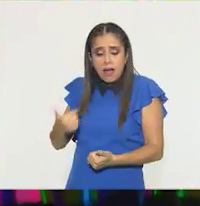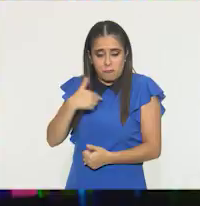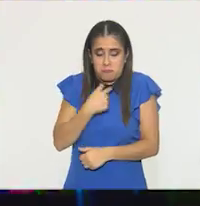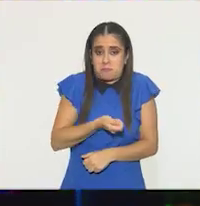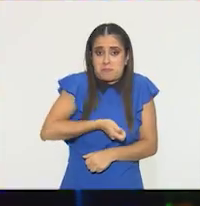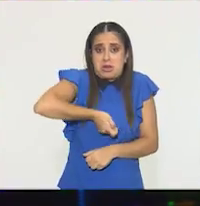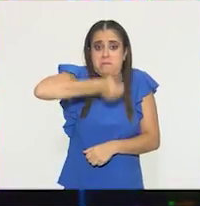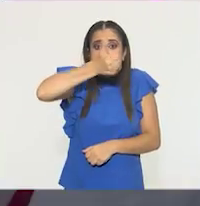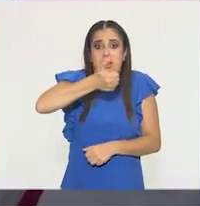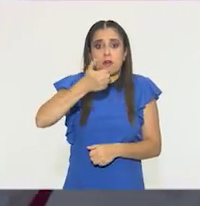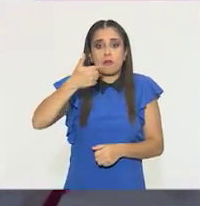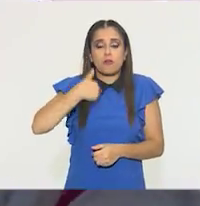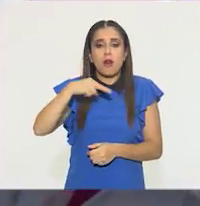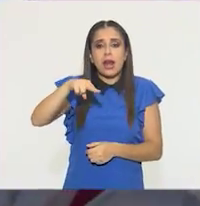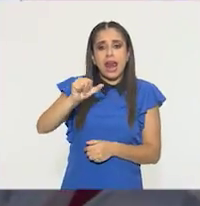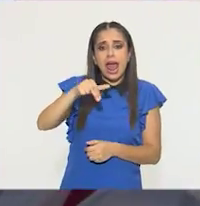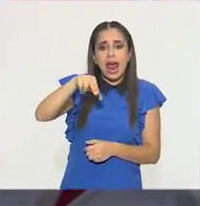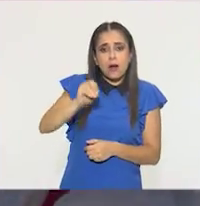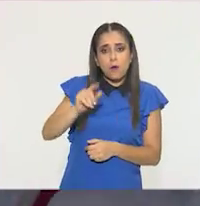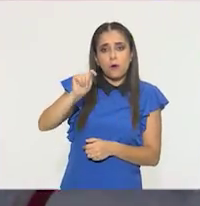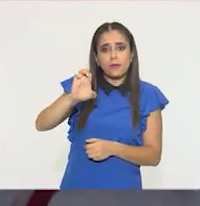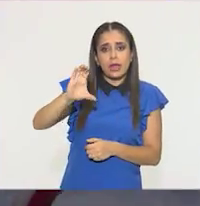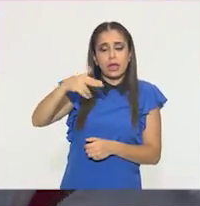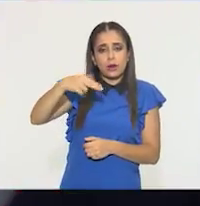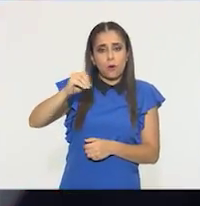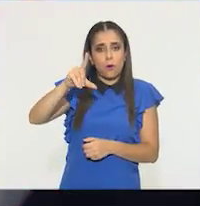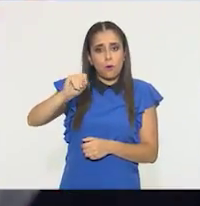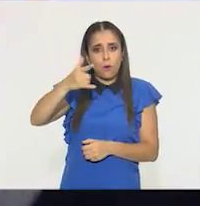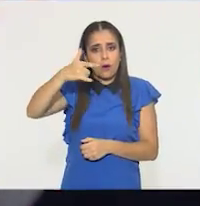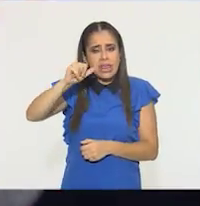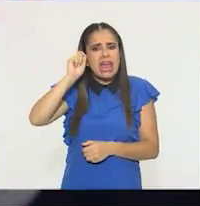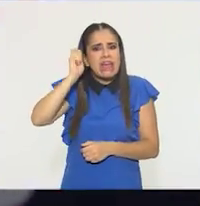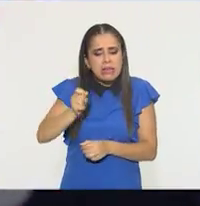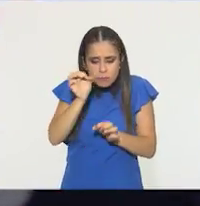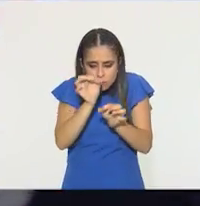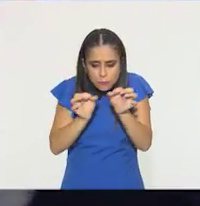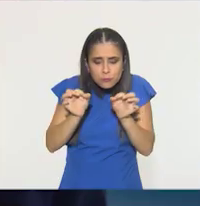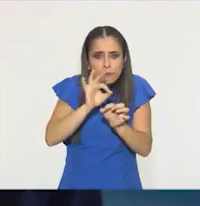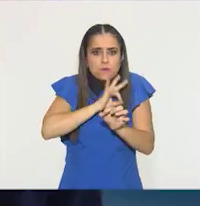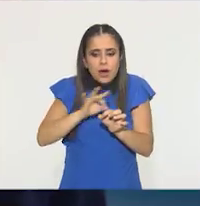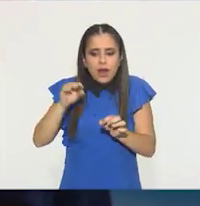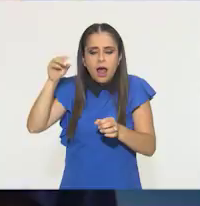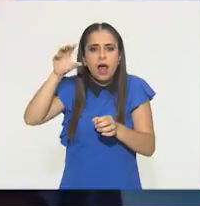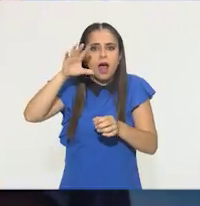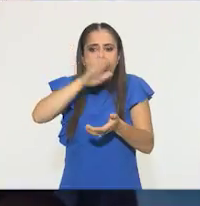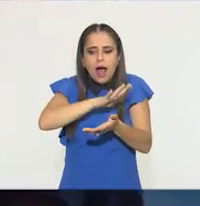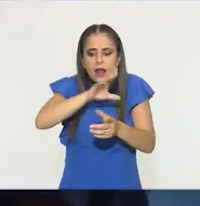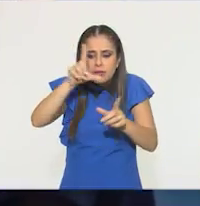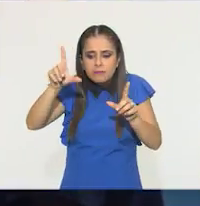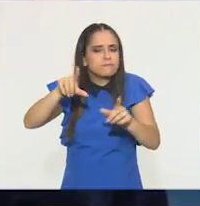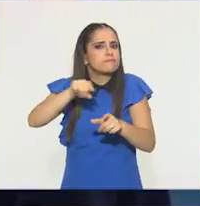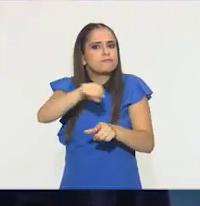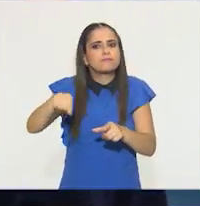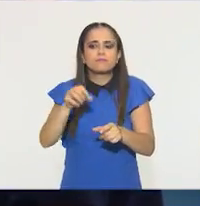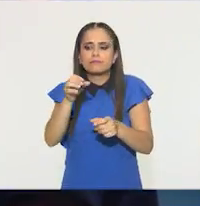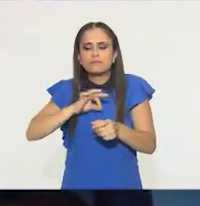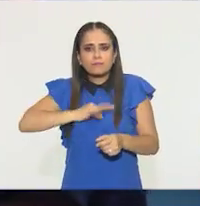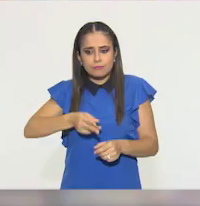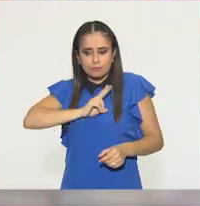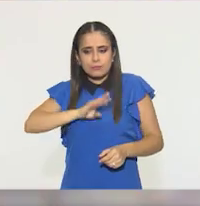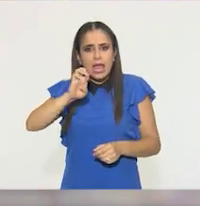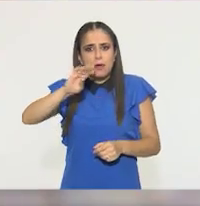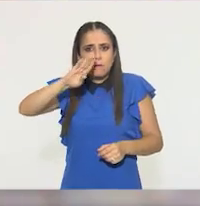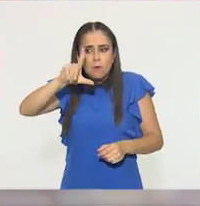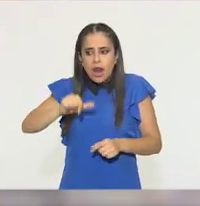innovamos en el mundo de la nanotecnología, creando una nueva molécula capaz de matar virus, ayudando a acabar con una crisis de ébola.